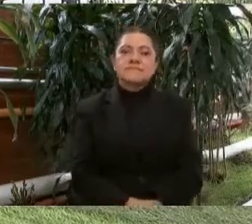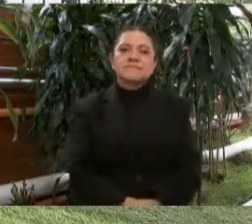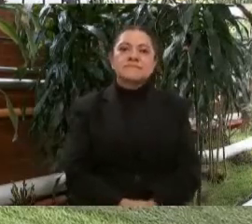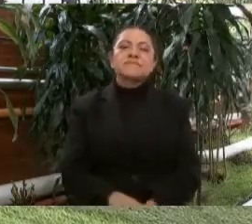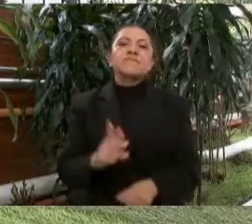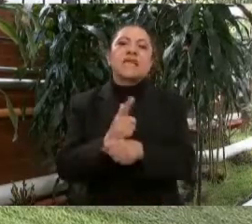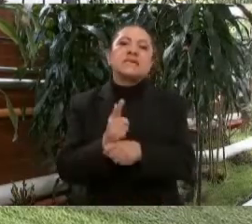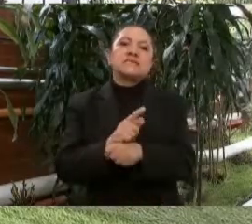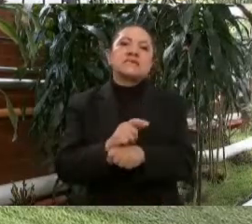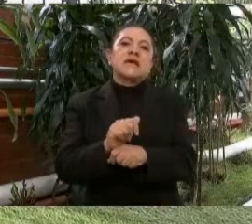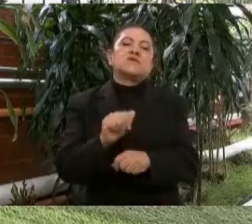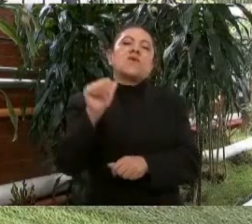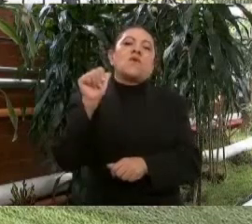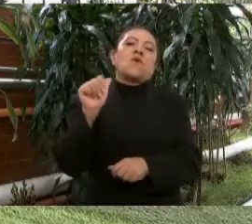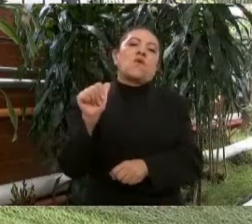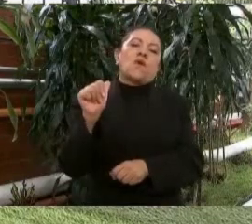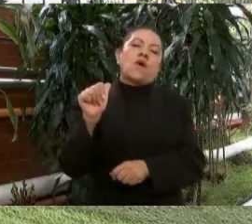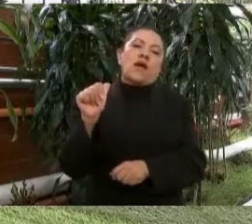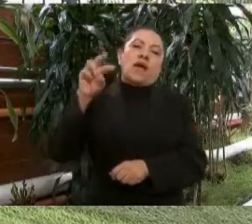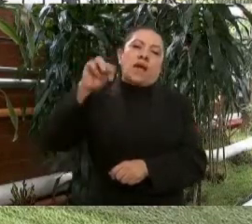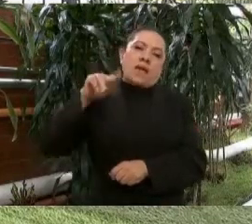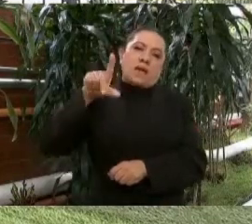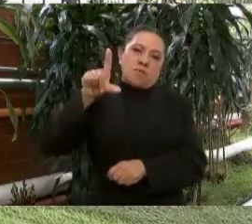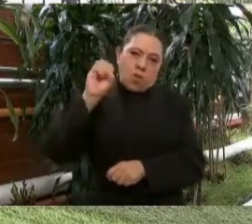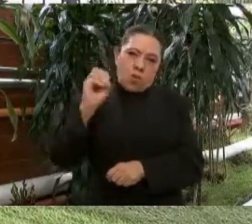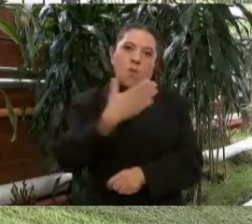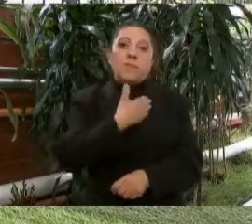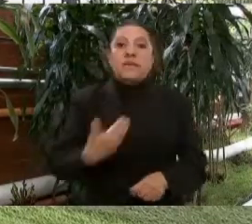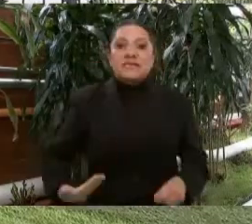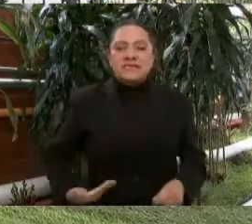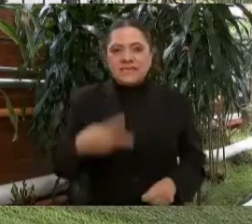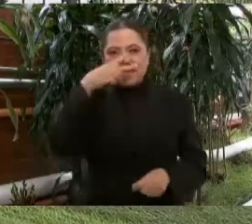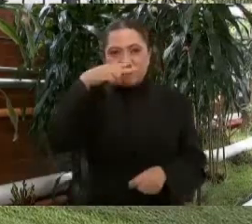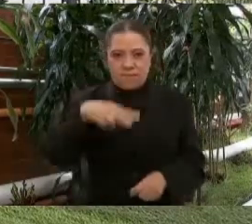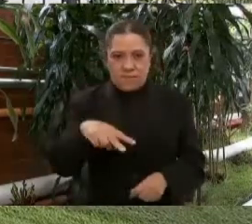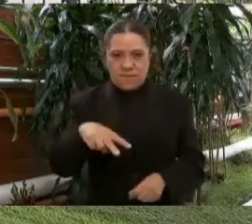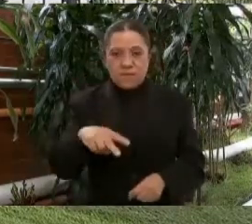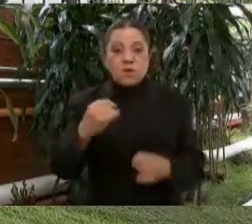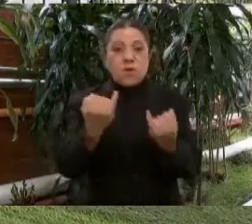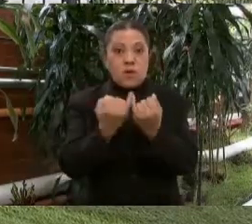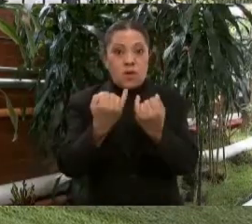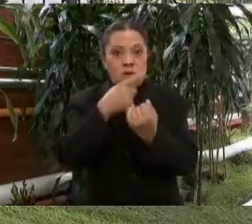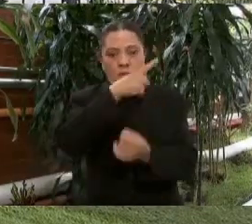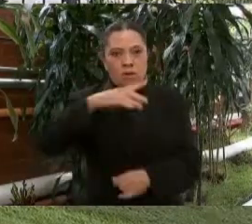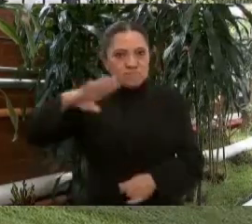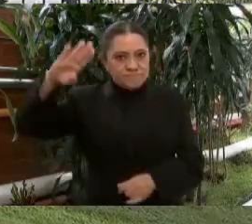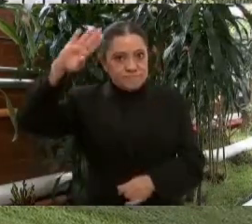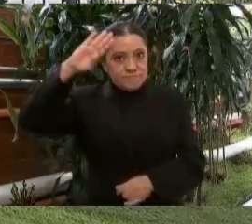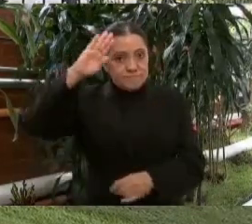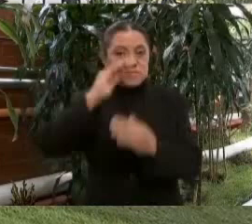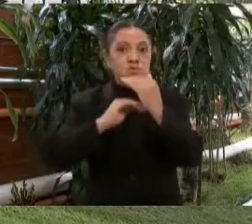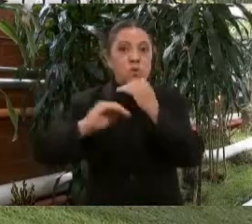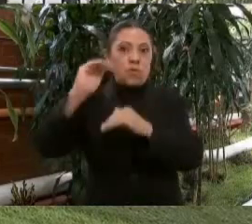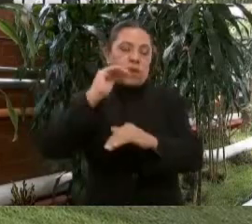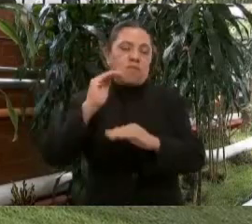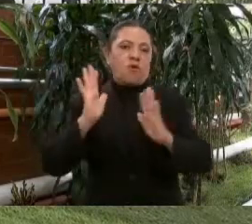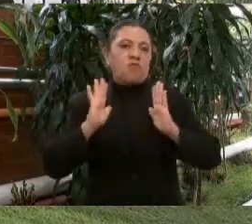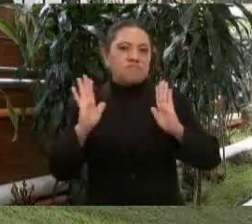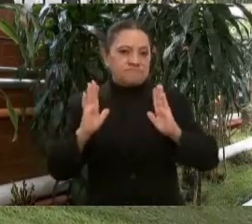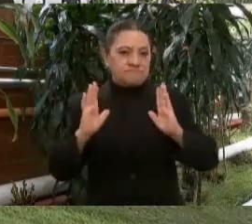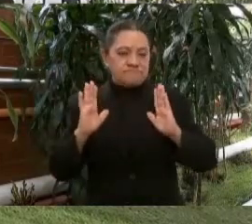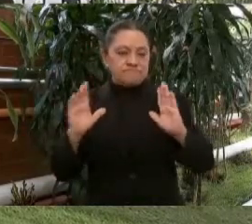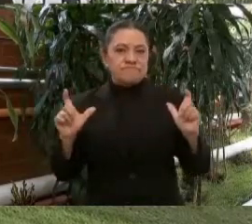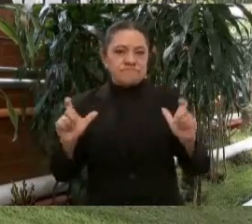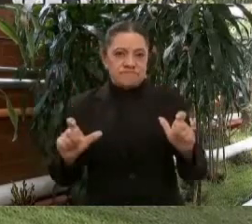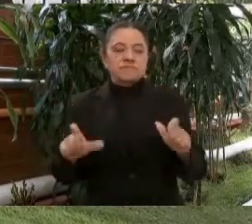Licenciado Andrés Manuel López Obrador, presidente de México y comandante supremo de las Fuerzas Armadas. Gobernador del Estado